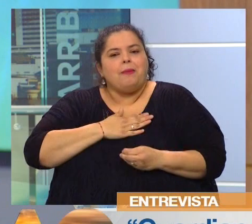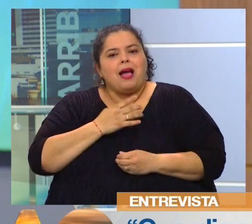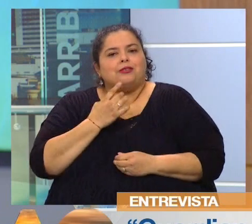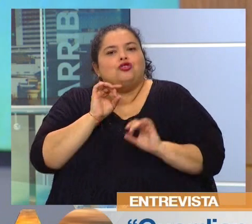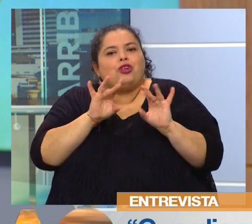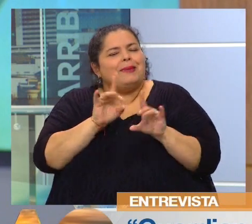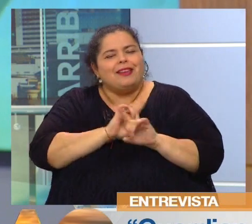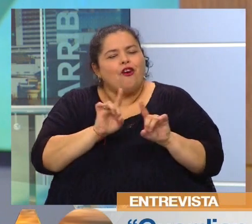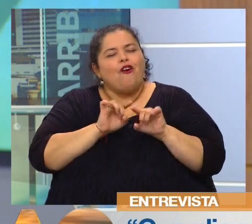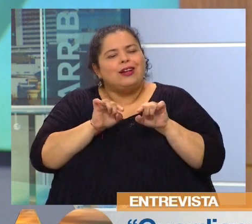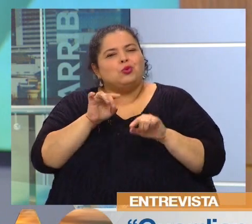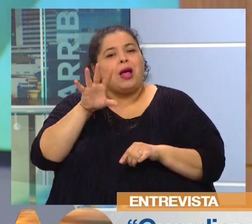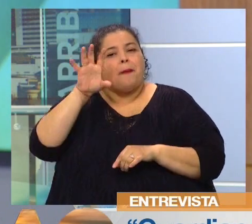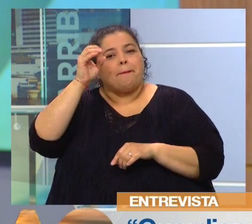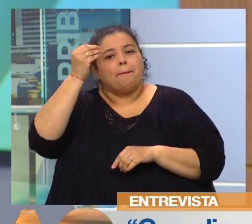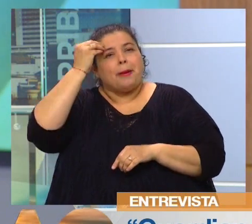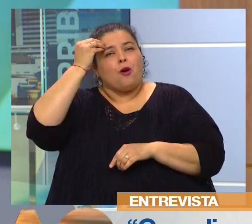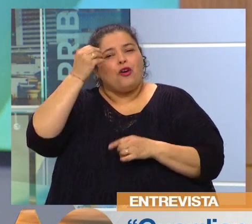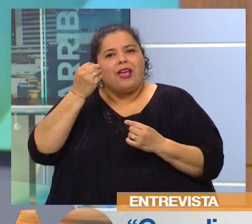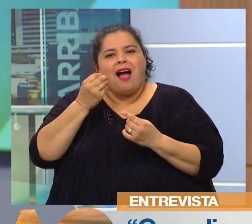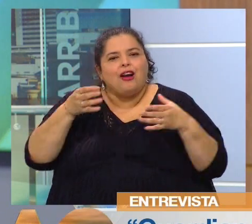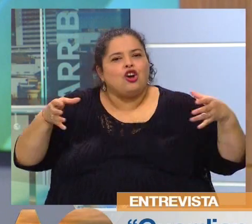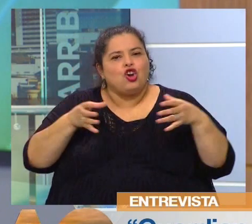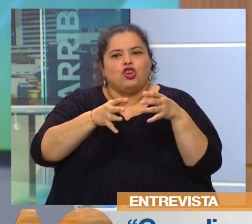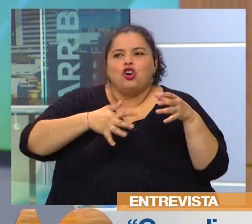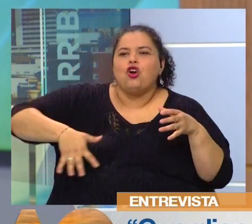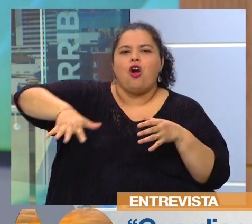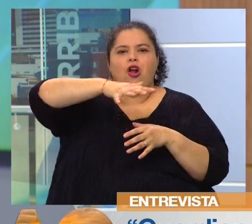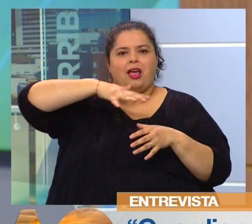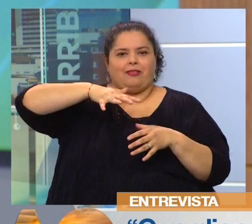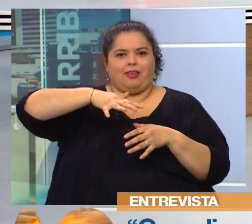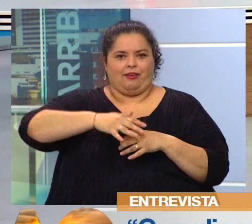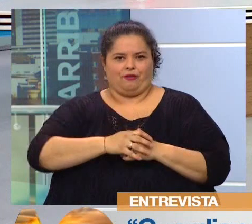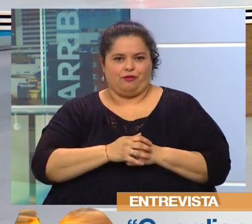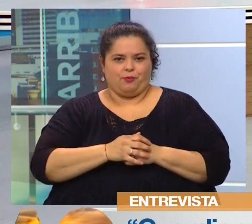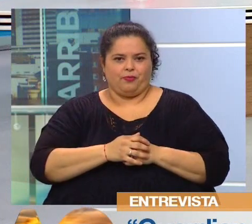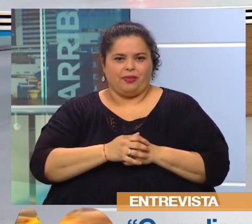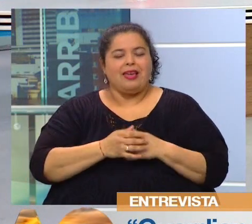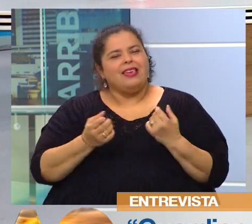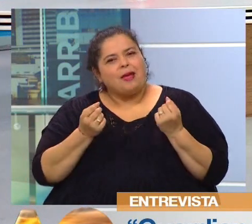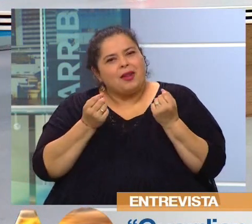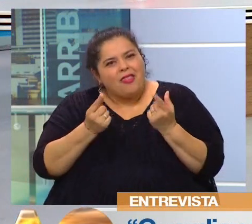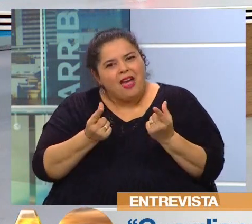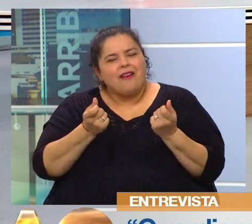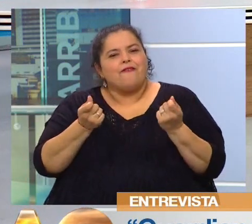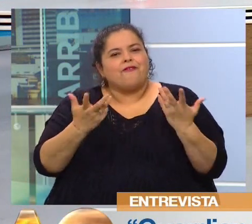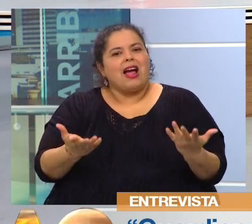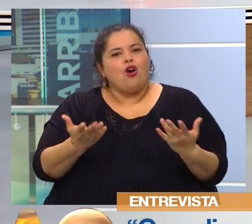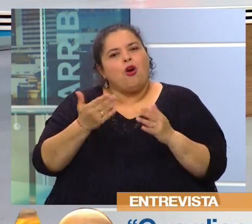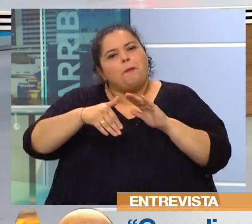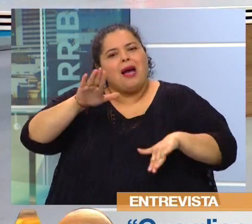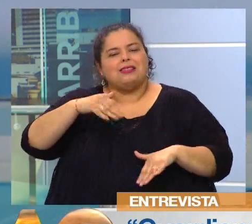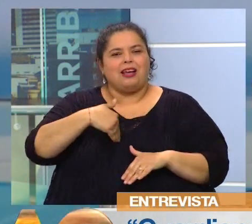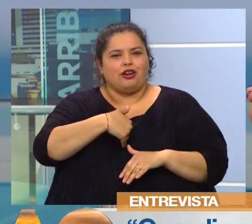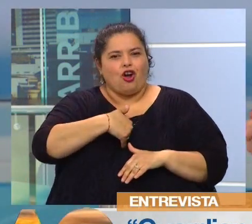colectiva, una memoria comunitaria, un saber sanar con... Y revalorizar un rol, ¿no? Que es protagonizado por mujeres